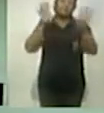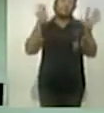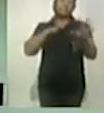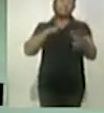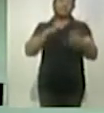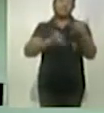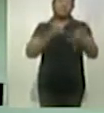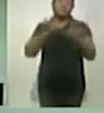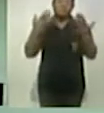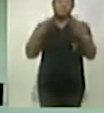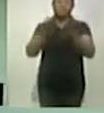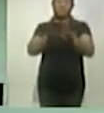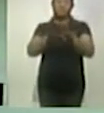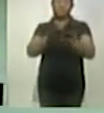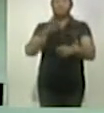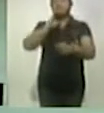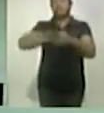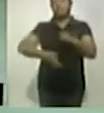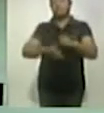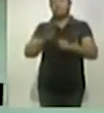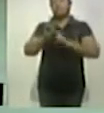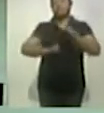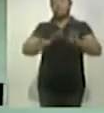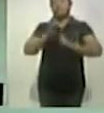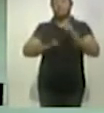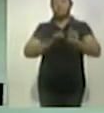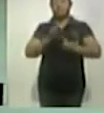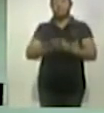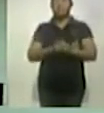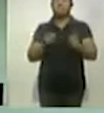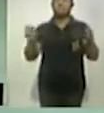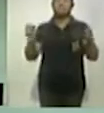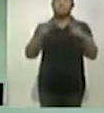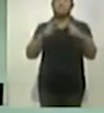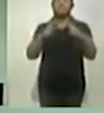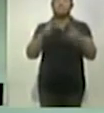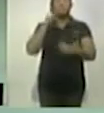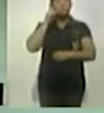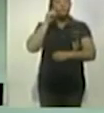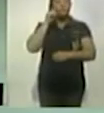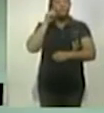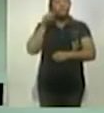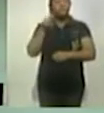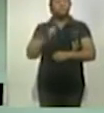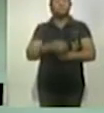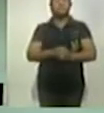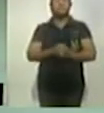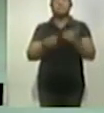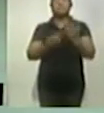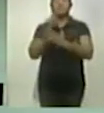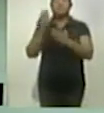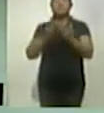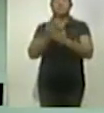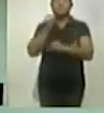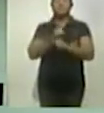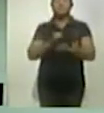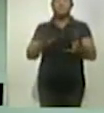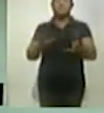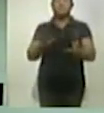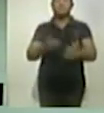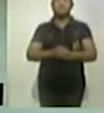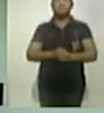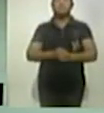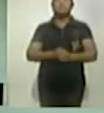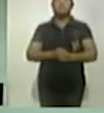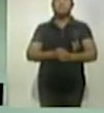cerrada. Hasta aquí con la información deportiva, nos saludamos y escuchamos el día de mañana en la primera emisión, pero más información en la tercera